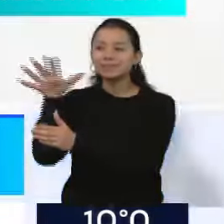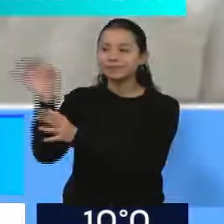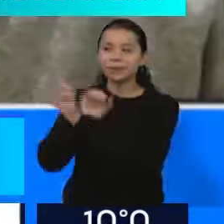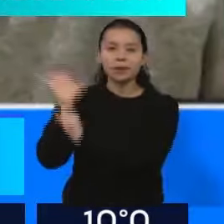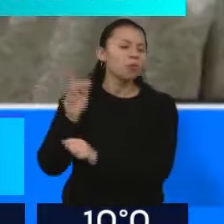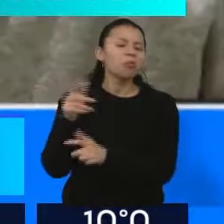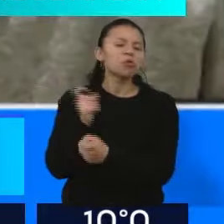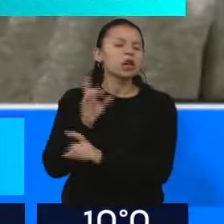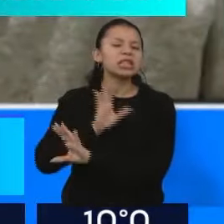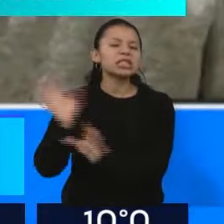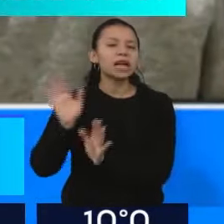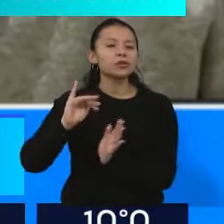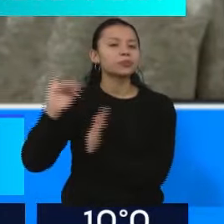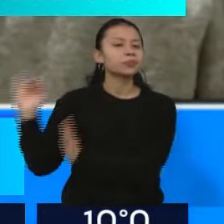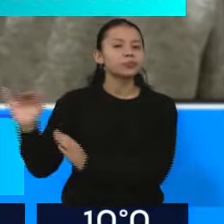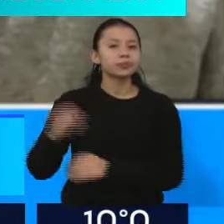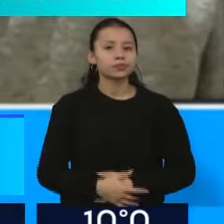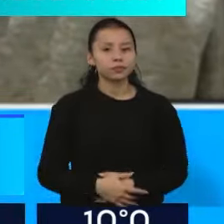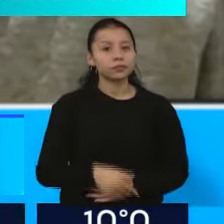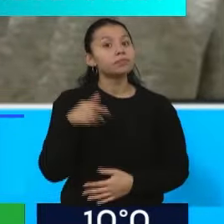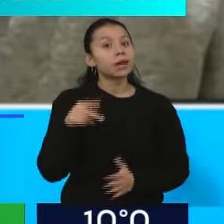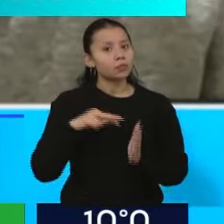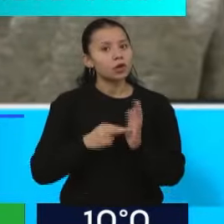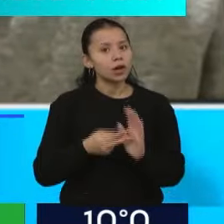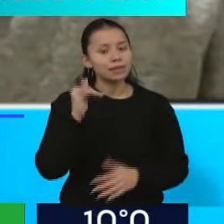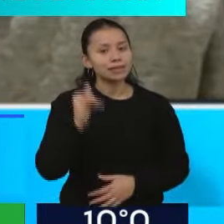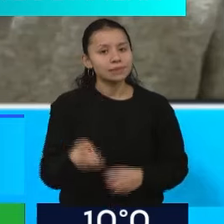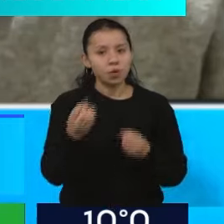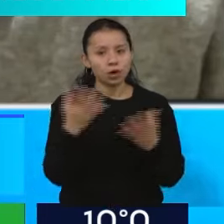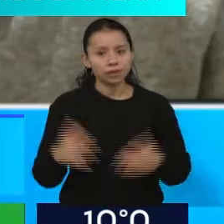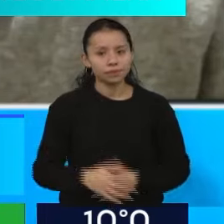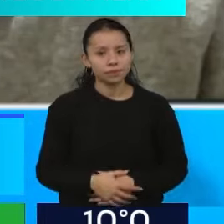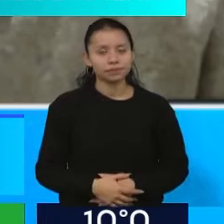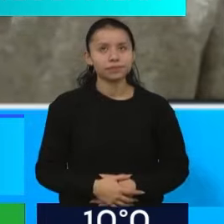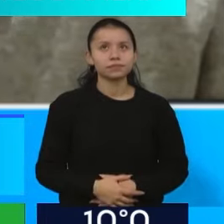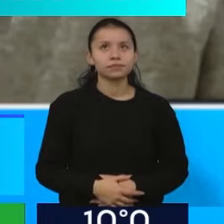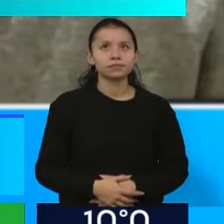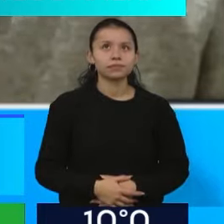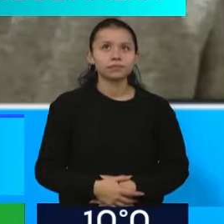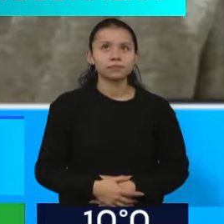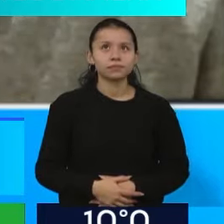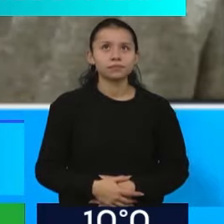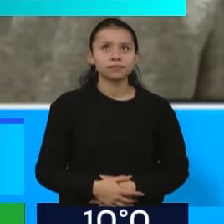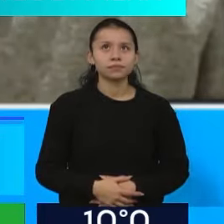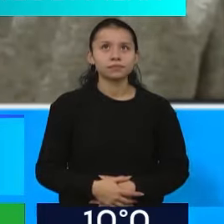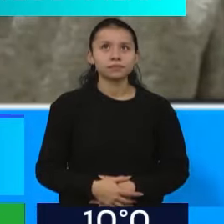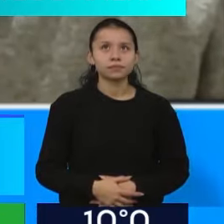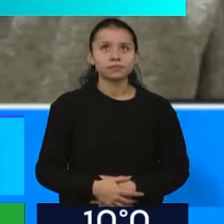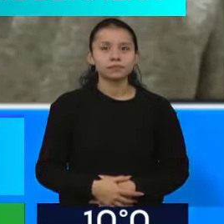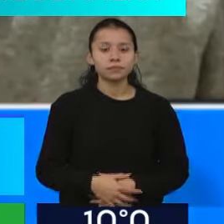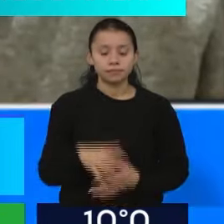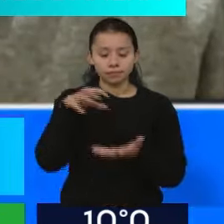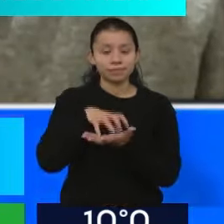país. El inconveniente se junta en dos cosas. Un problema estructural de falta de inversiones que